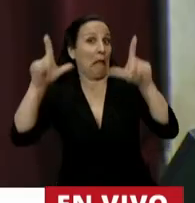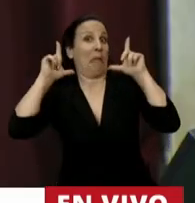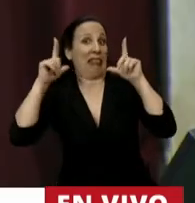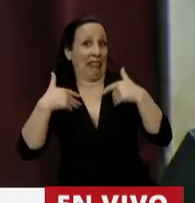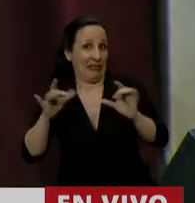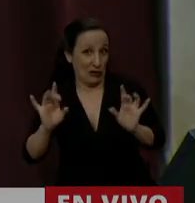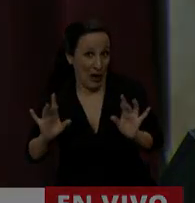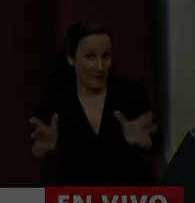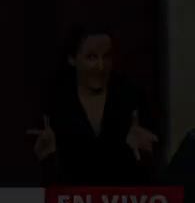Gracias, diputada Ana Hull. Tiene una